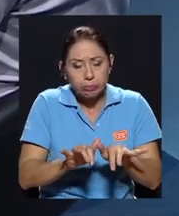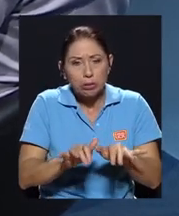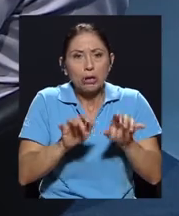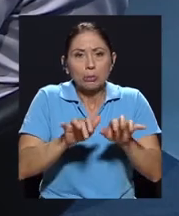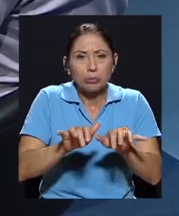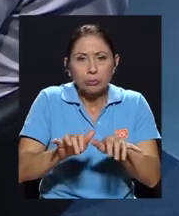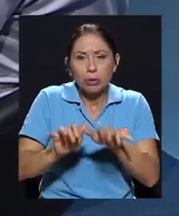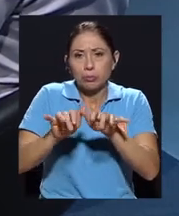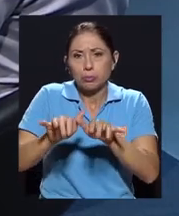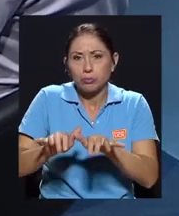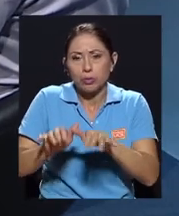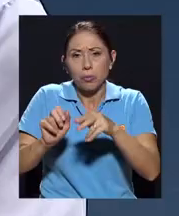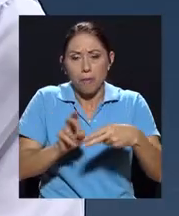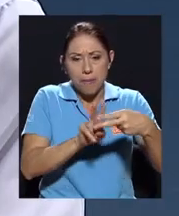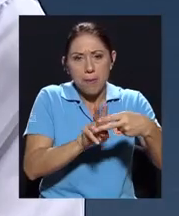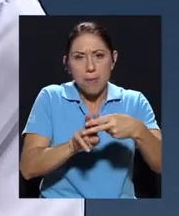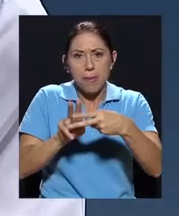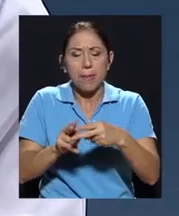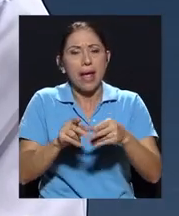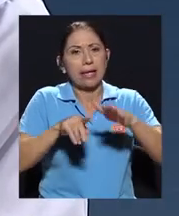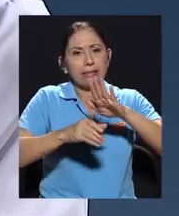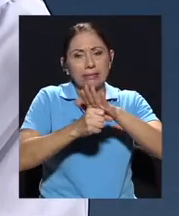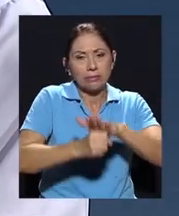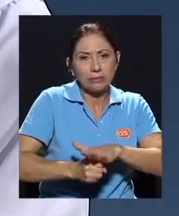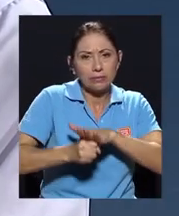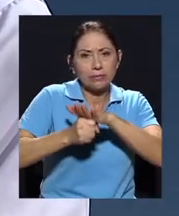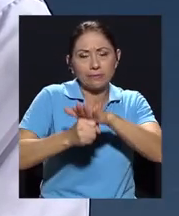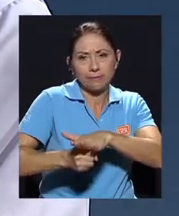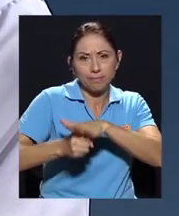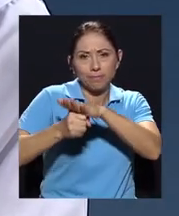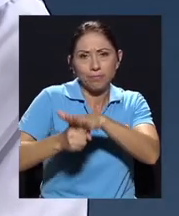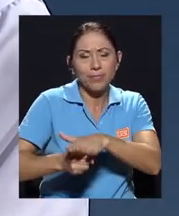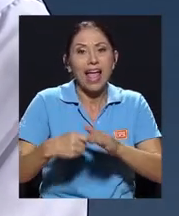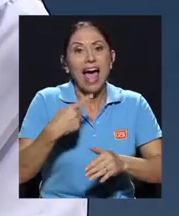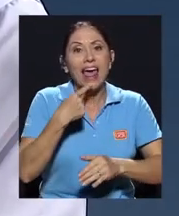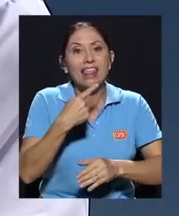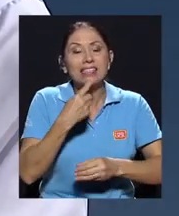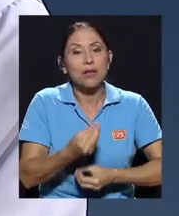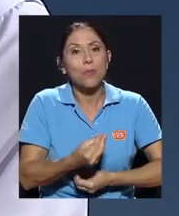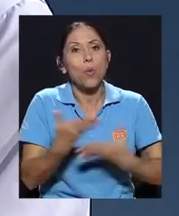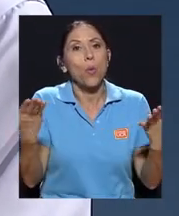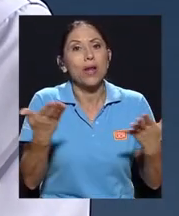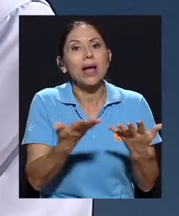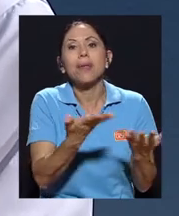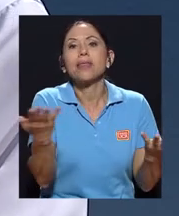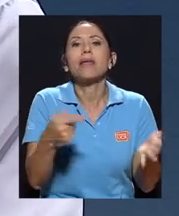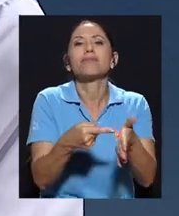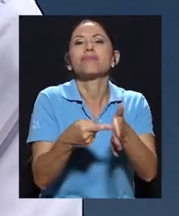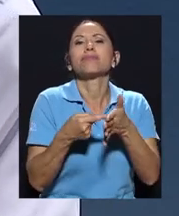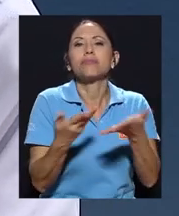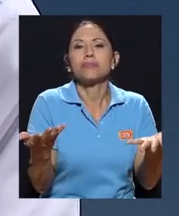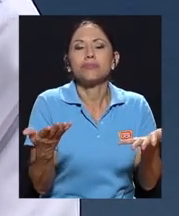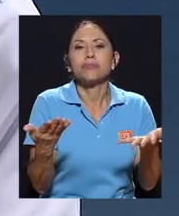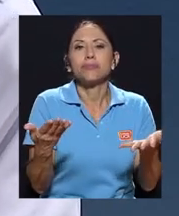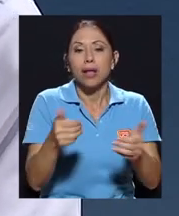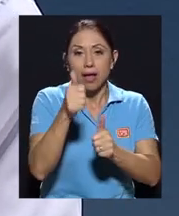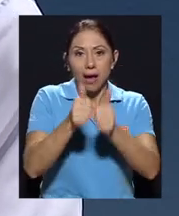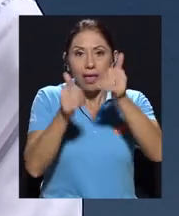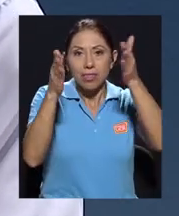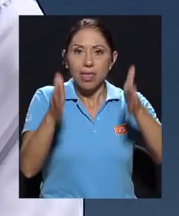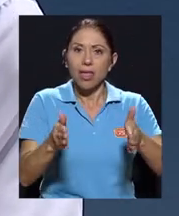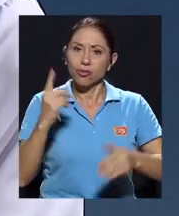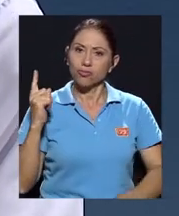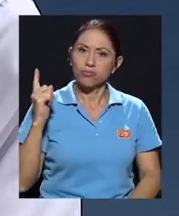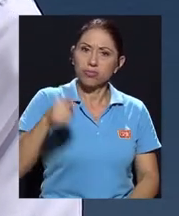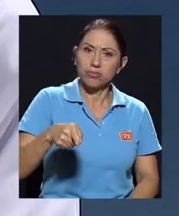a presionar, comiencen a decir públicamente que es una obligación de los candidatos, con la